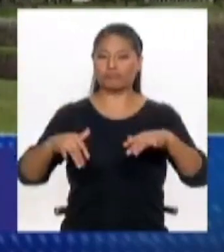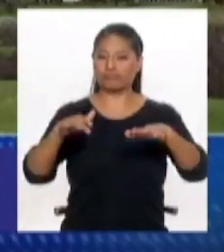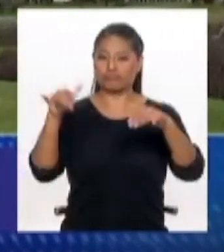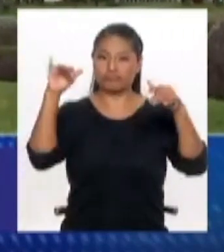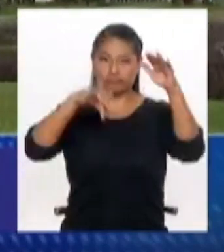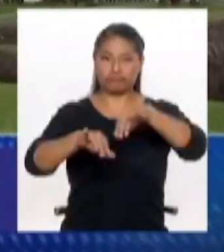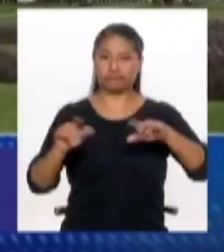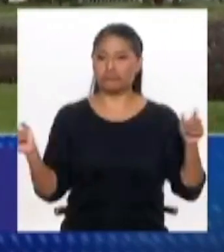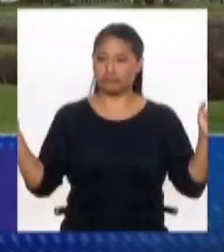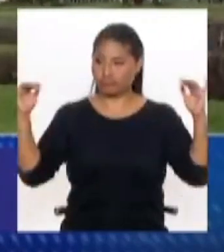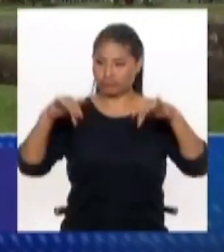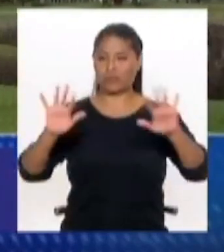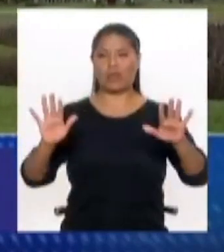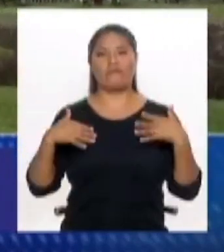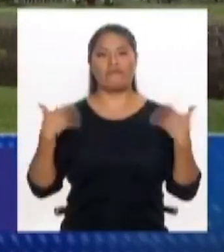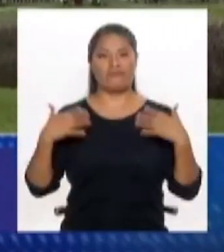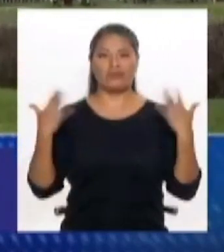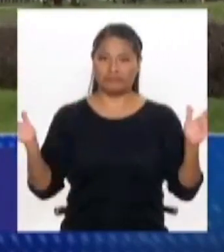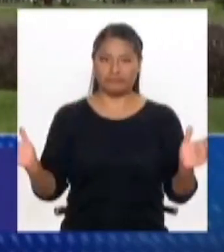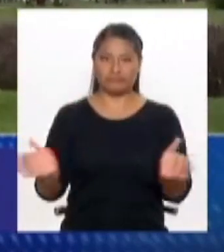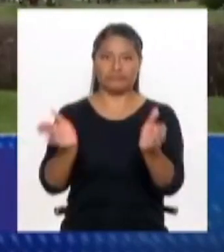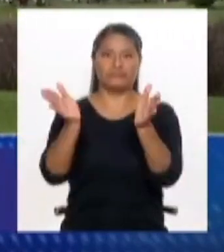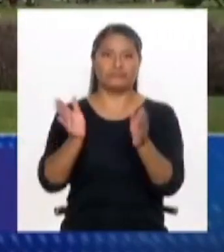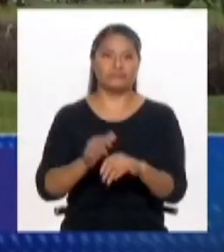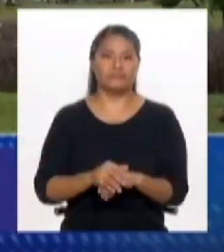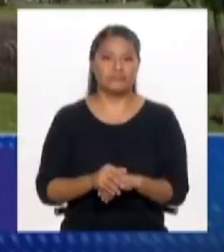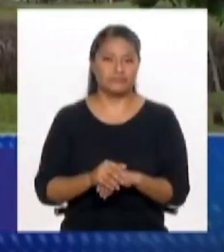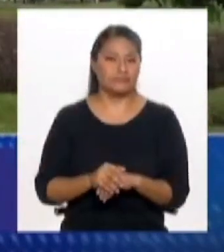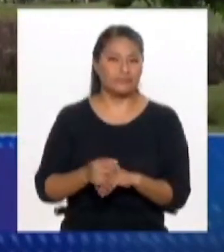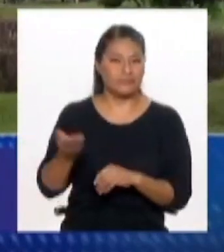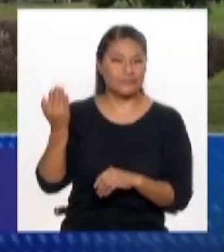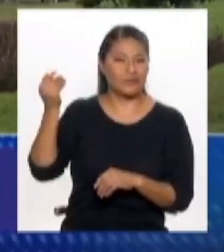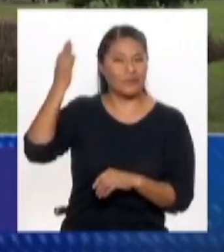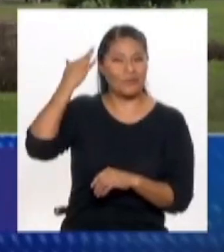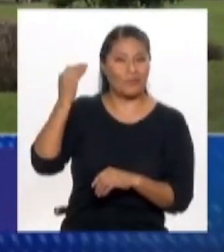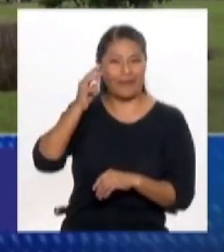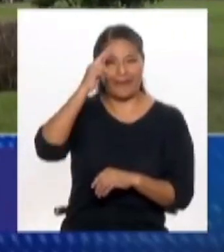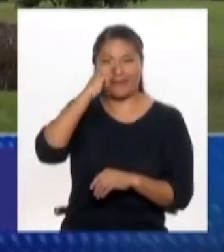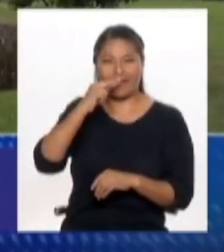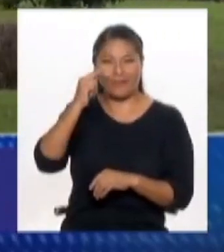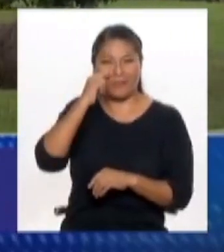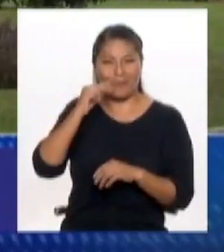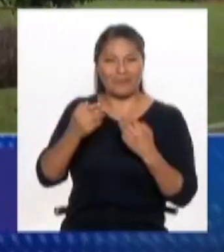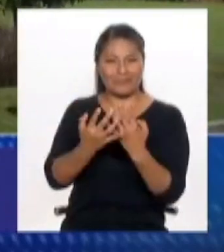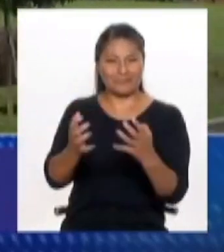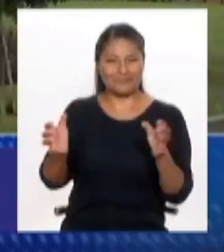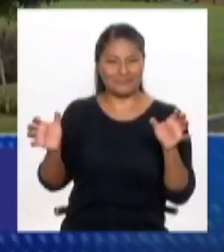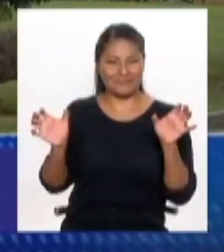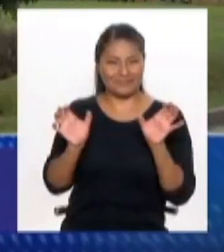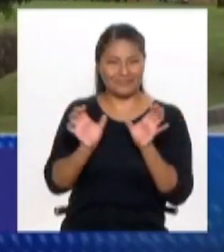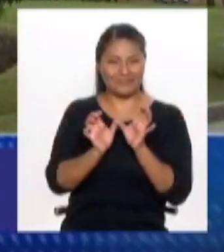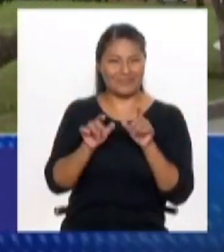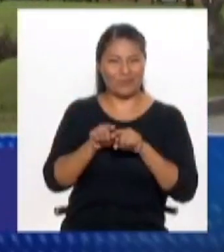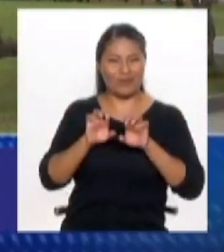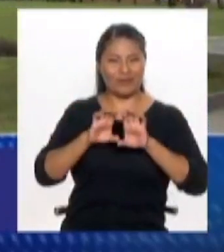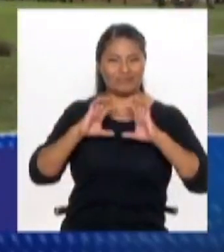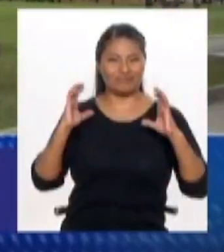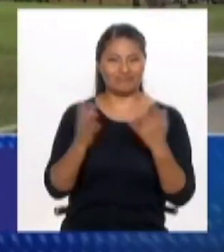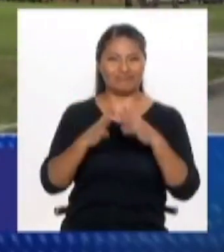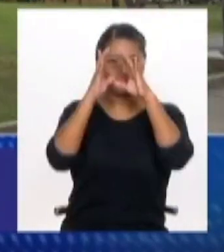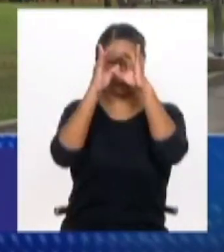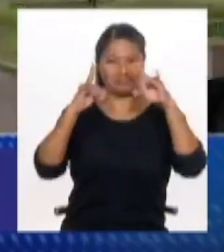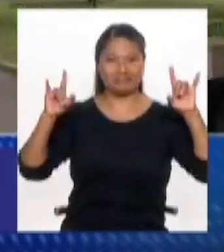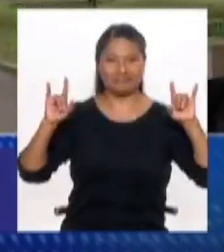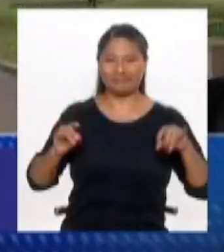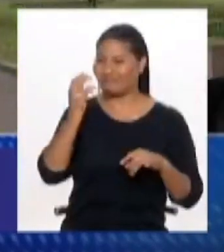es un poco, hace recordar al Imperio Romano y el circo, ¿no es cierto?, para la distracción del